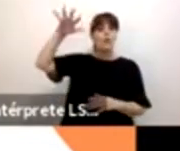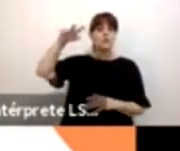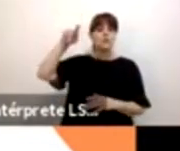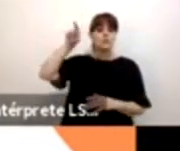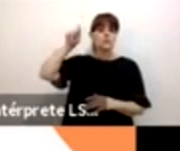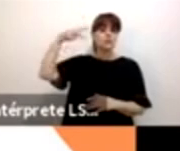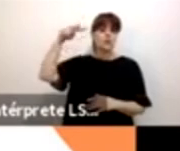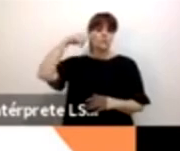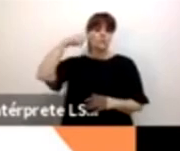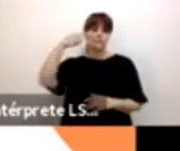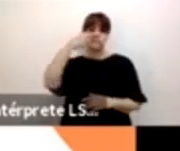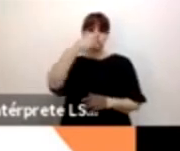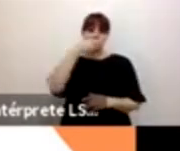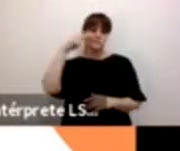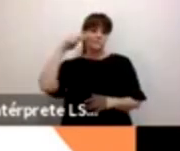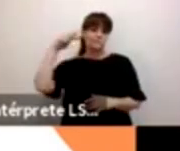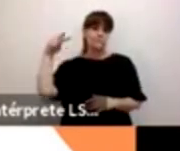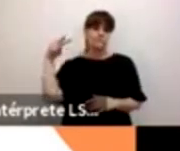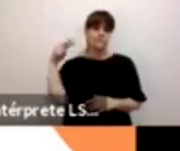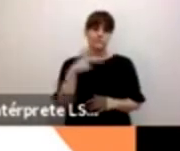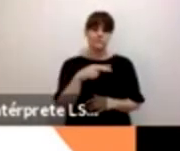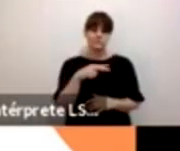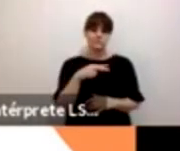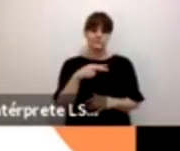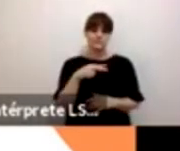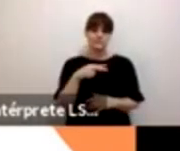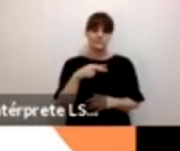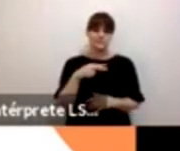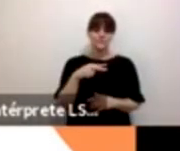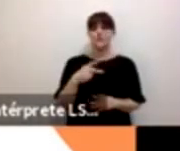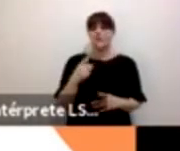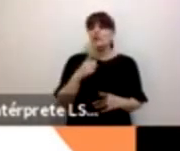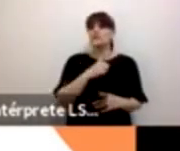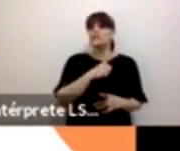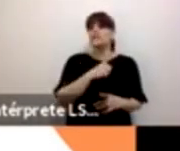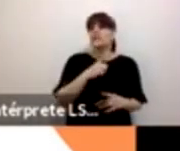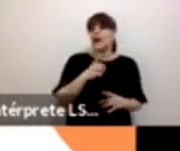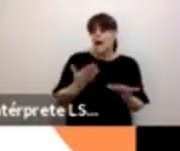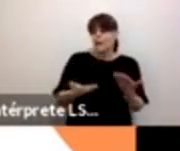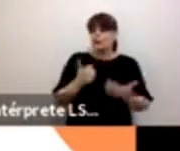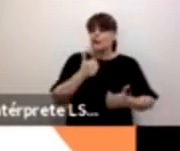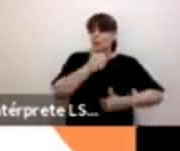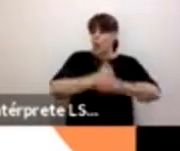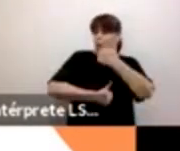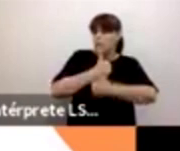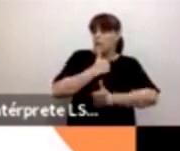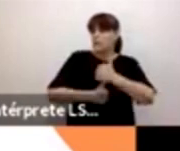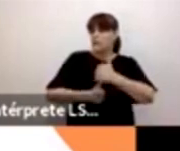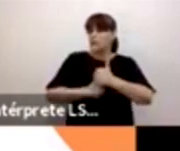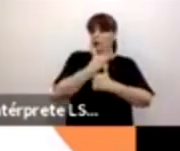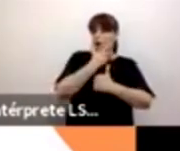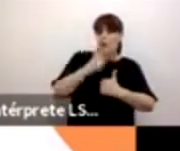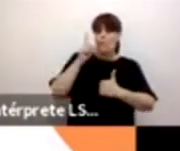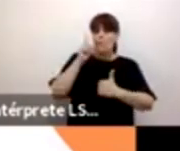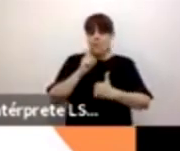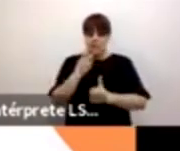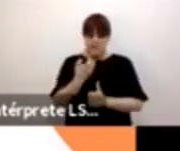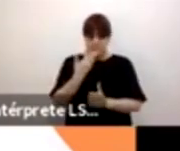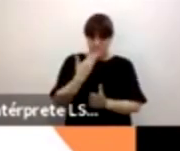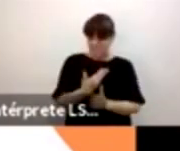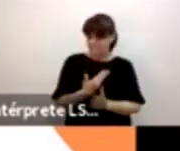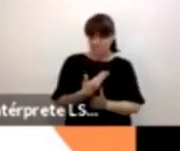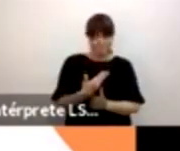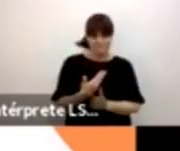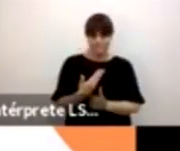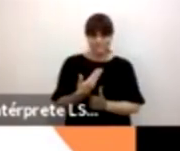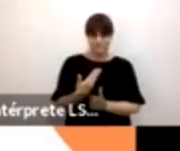veces se les confiere la competencia de ser quienes pueden ejecutar sus propios derechos a pesar de su corta